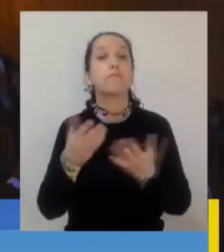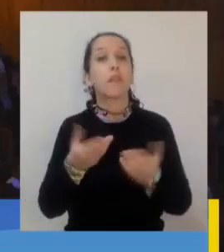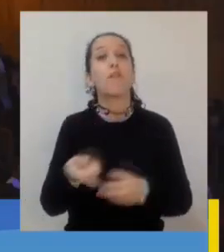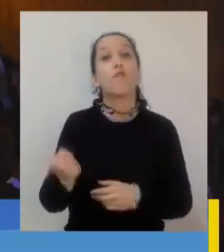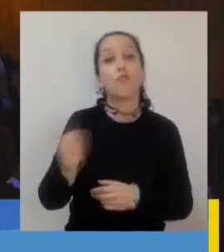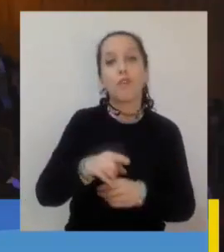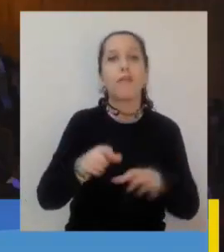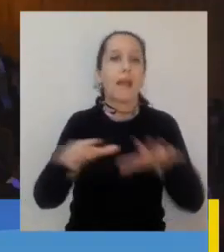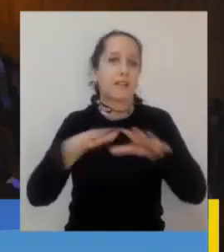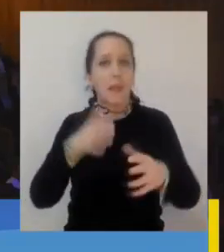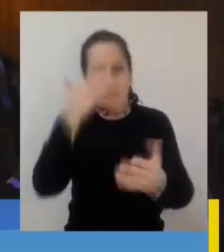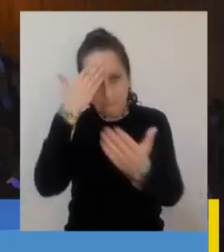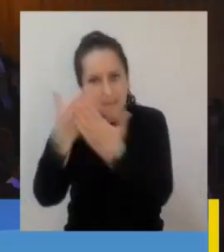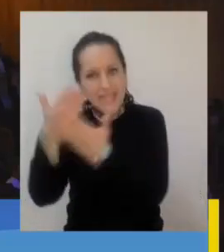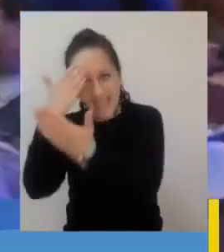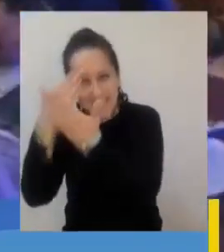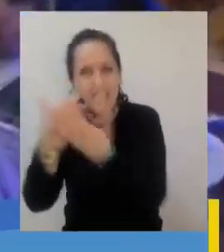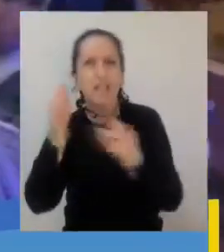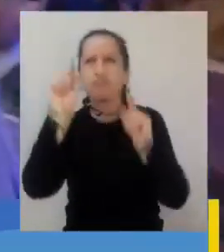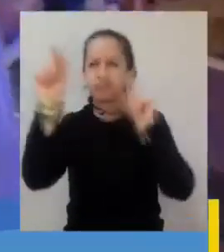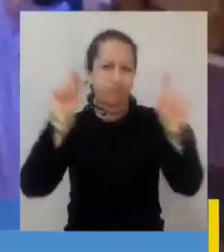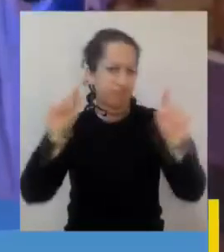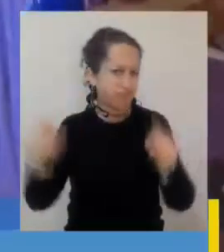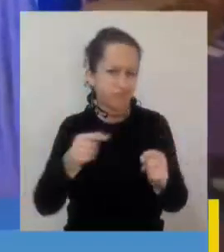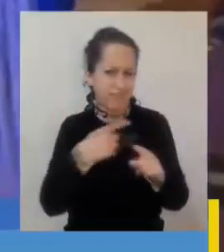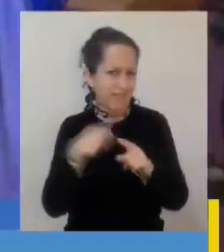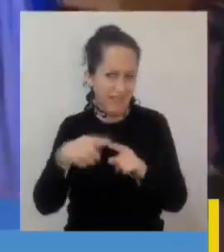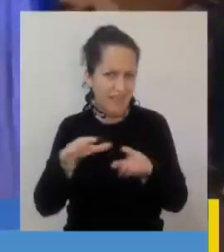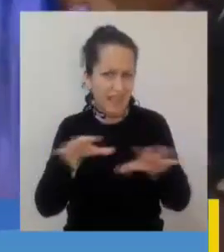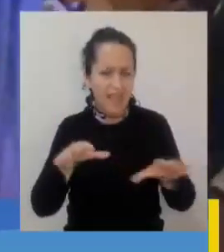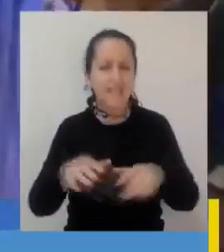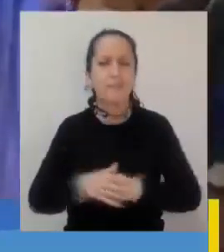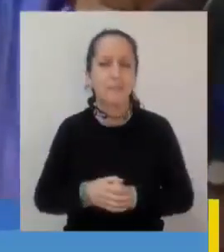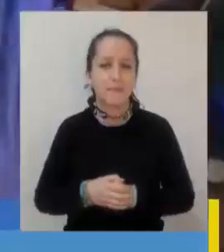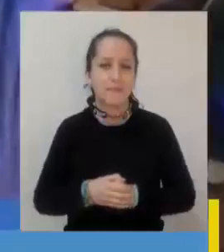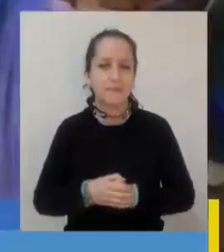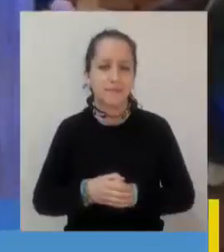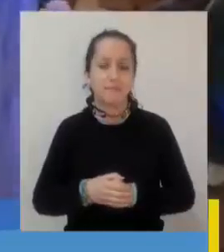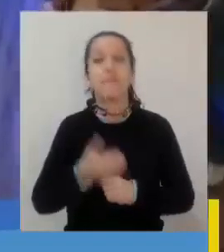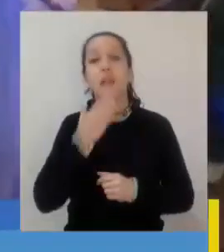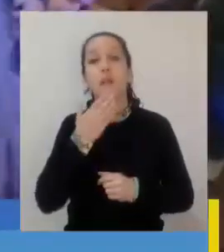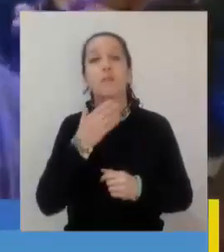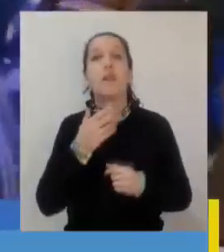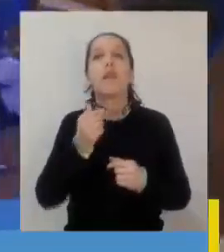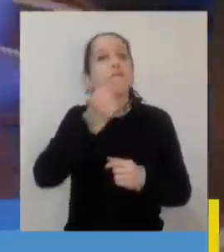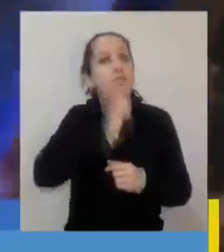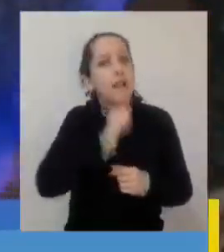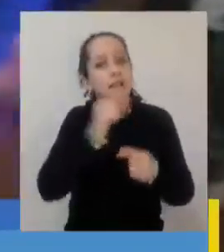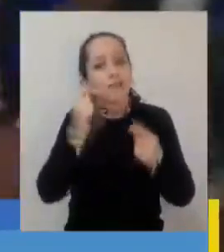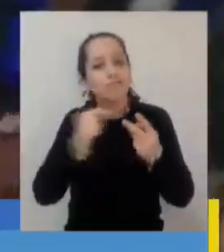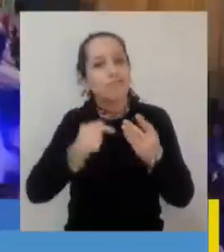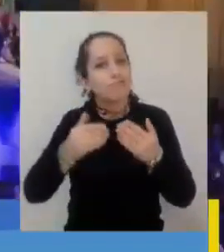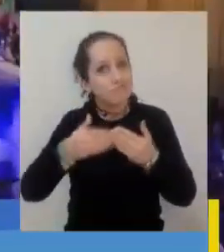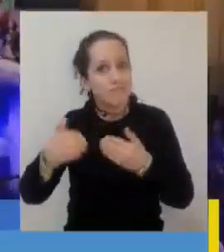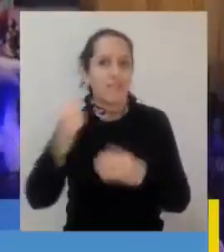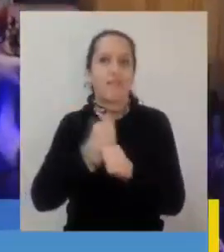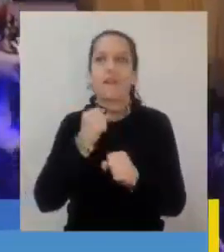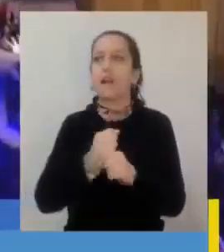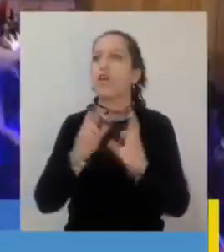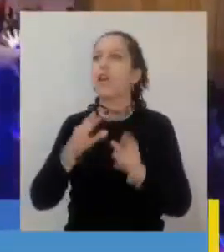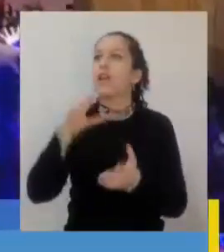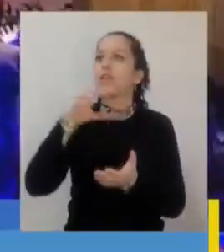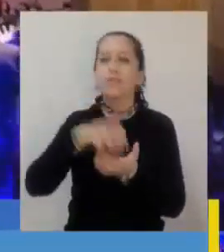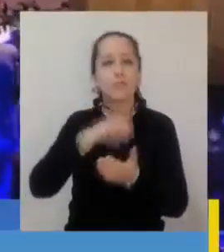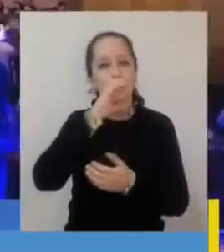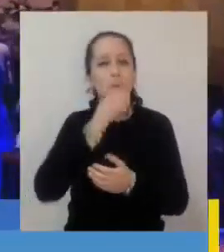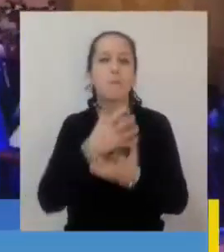retorno a actividades presenciales en diferentes áreas de desempeño y una serie de desafíos para seguir trabajando por una ciudad más